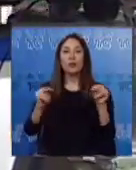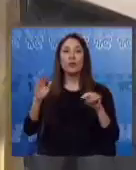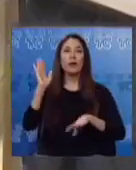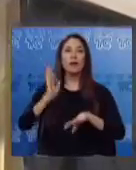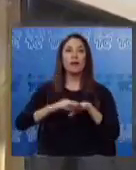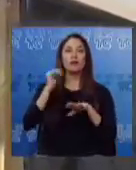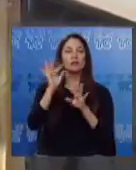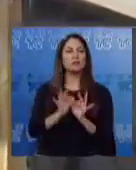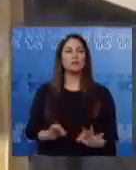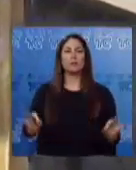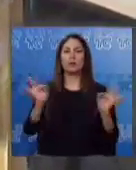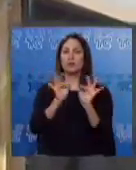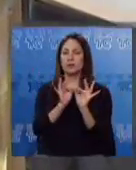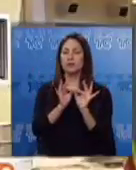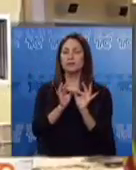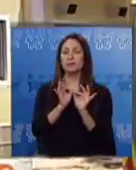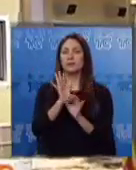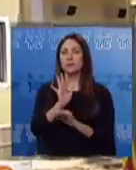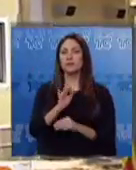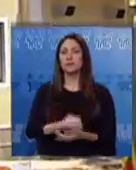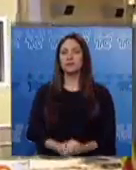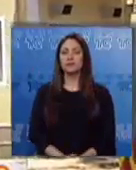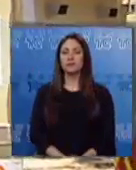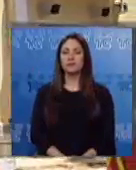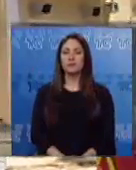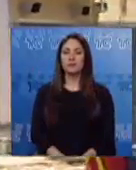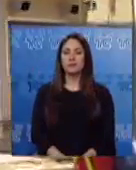es algo fundamental. Isaías Cruz, TC Televisión.